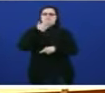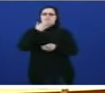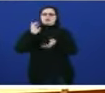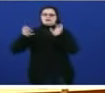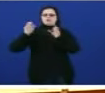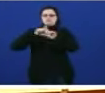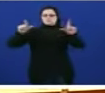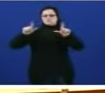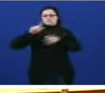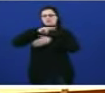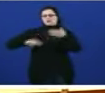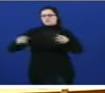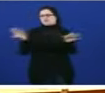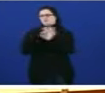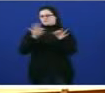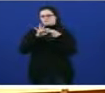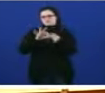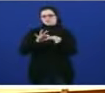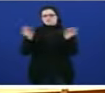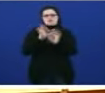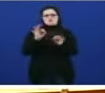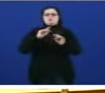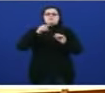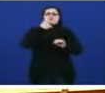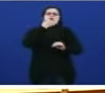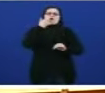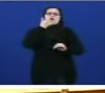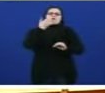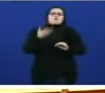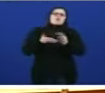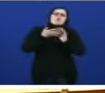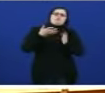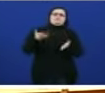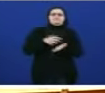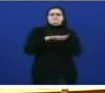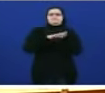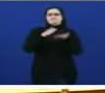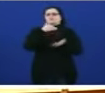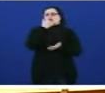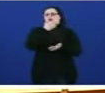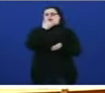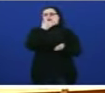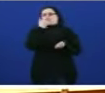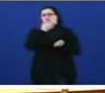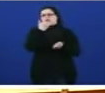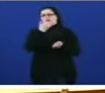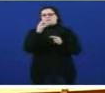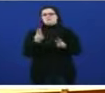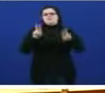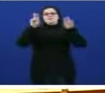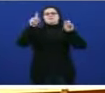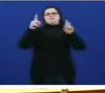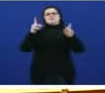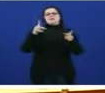de Galiza e por certo pasou por riba da principal asignatura que temos pendente o seno país